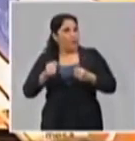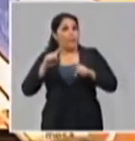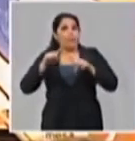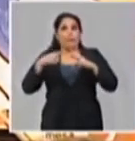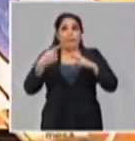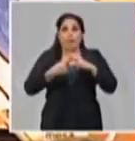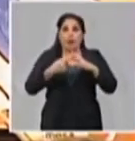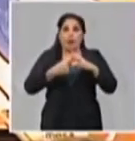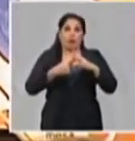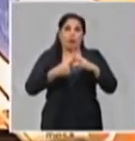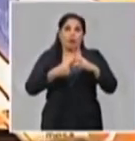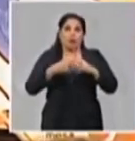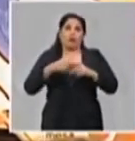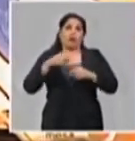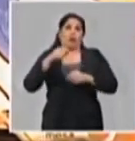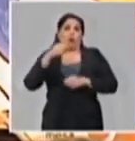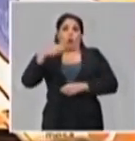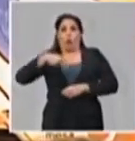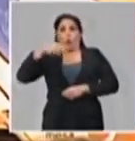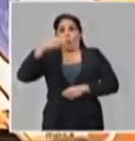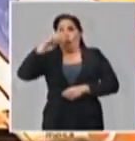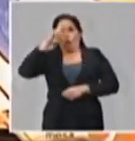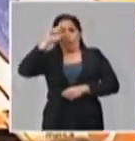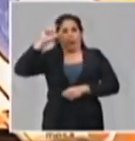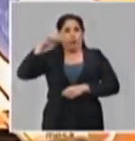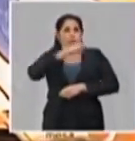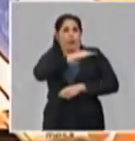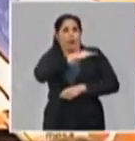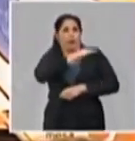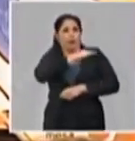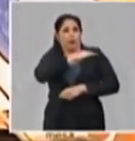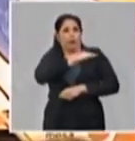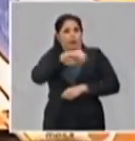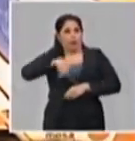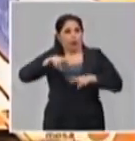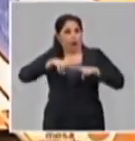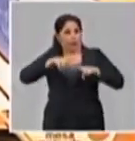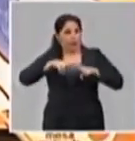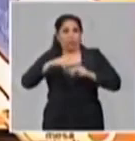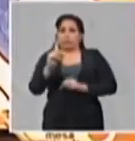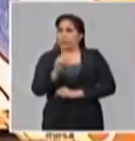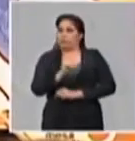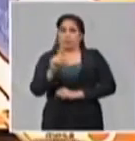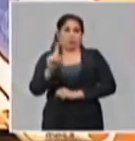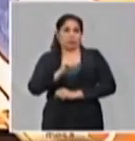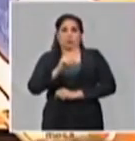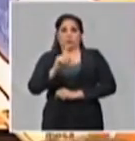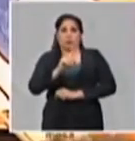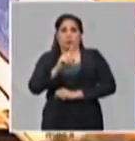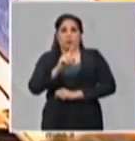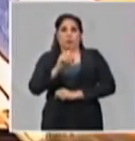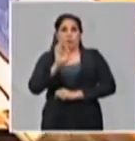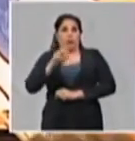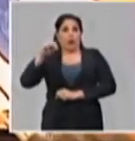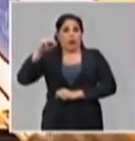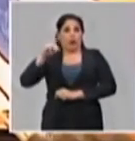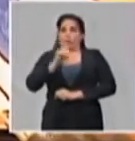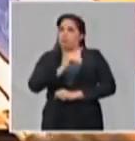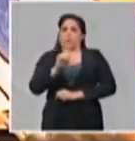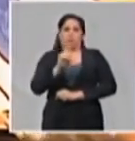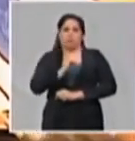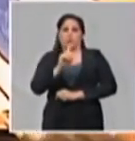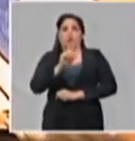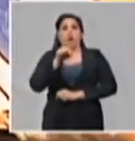del Carlos J. Finlayer. Es decir, esto también es una decisión importante. Ya había, el propio plan